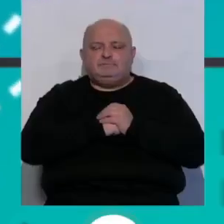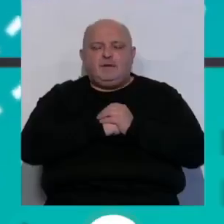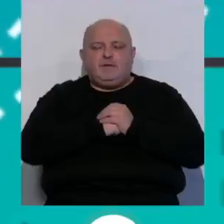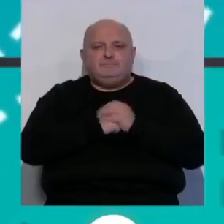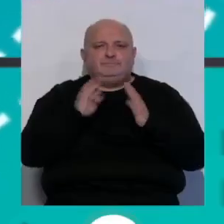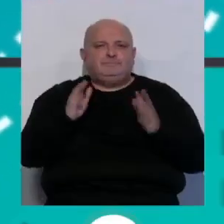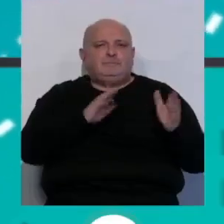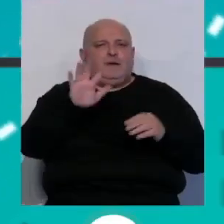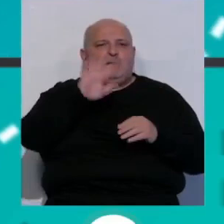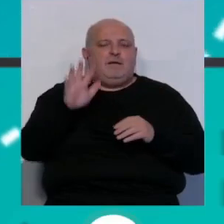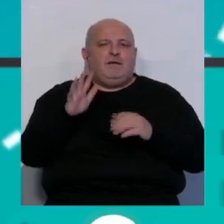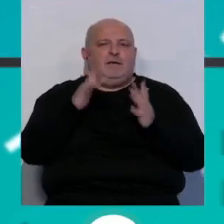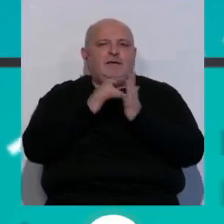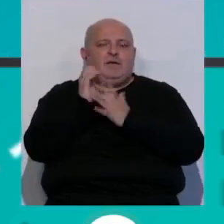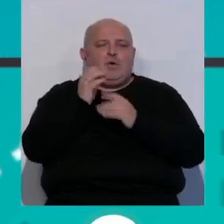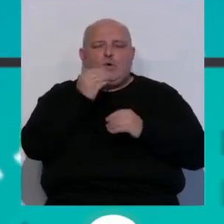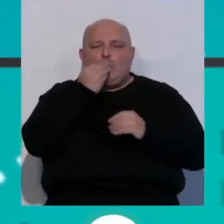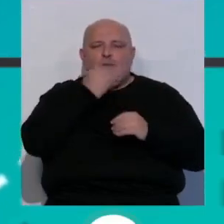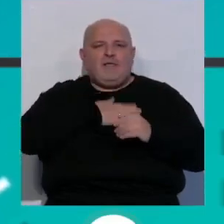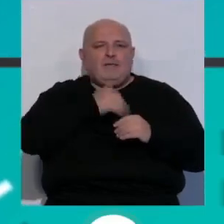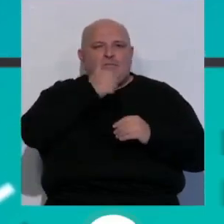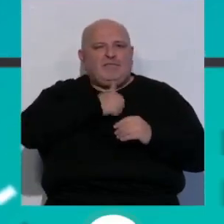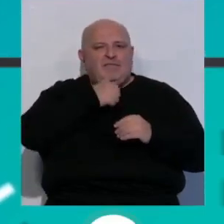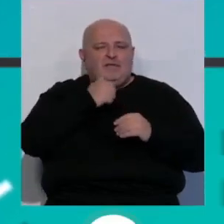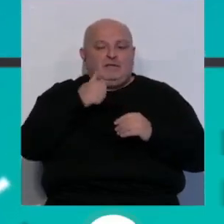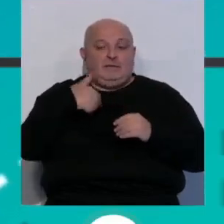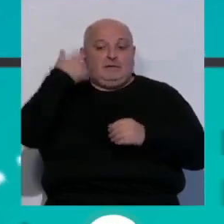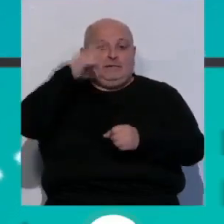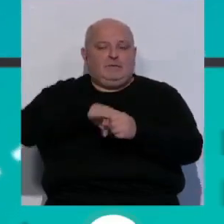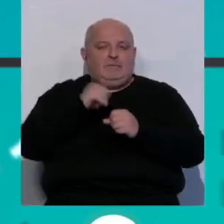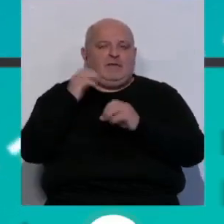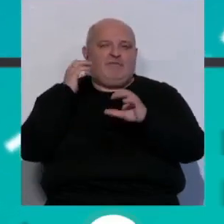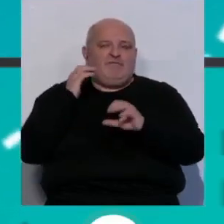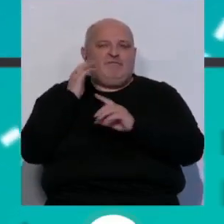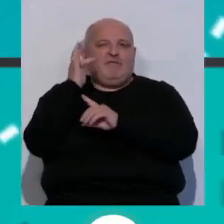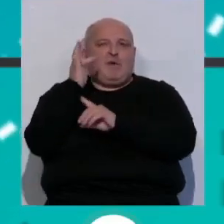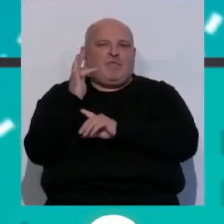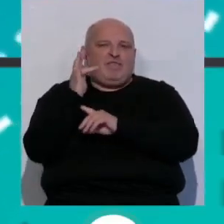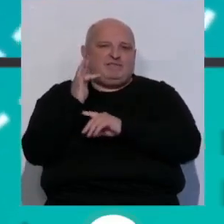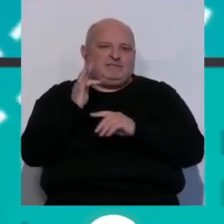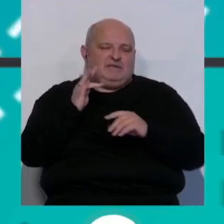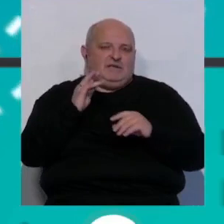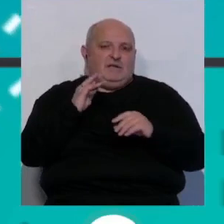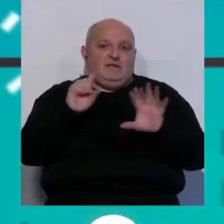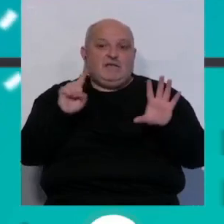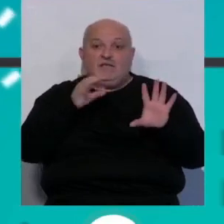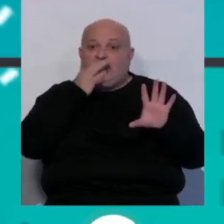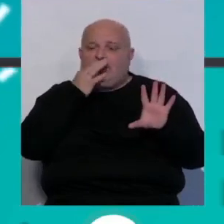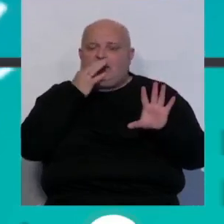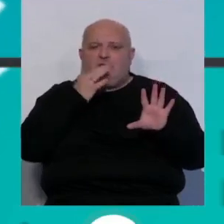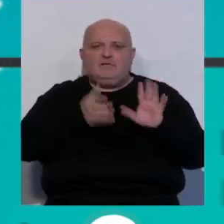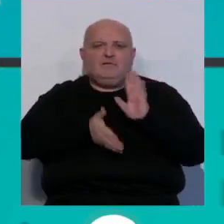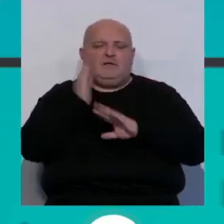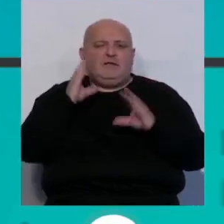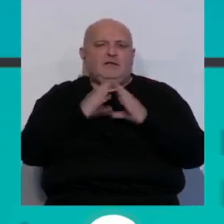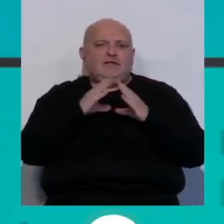La imagen del Cristo de humildad y paciencia preside este próximo lunes el Viacrucis de las hermandades gaditanas. A las 6 de la tarde saldrá